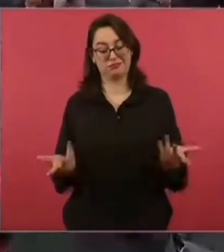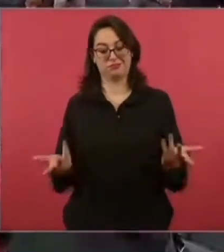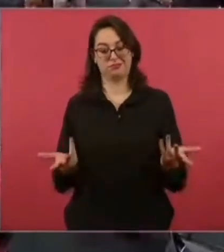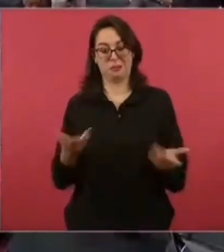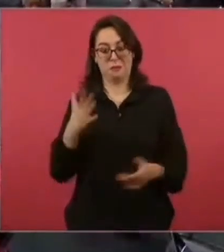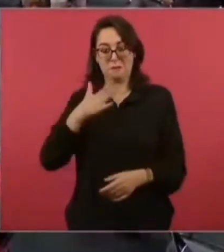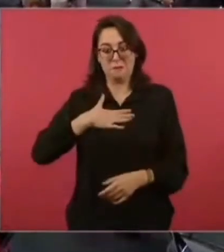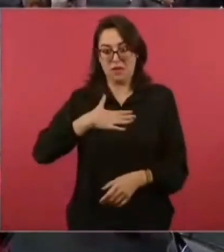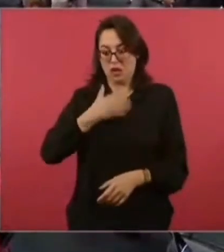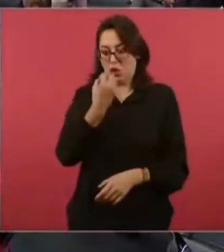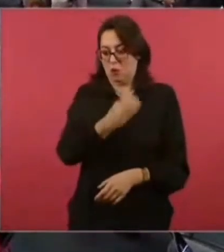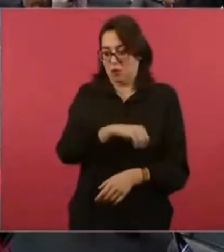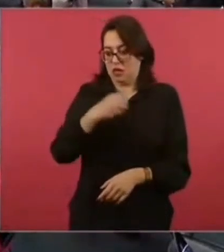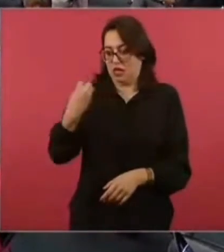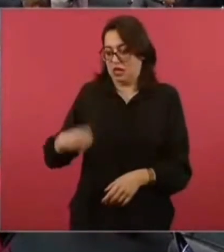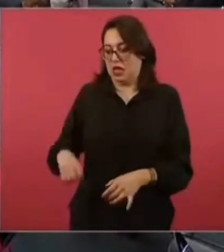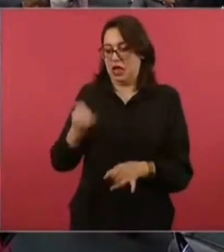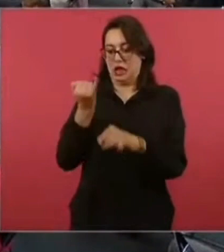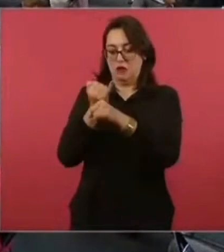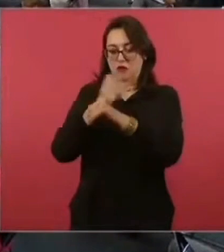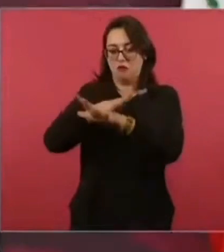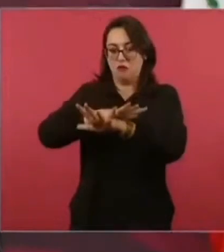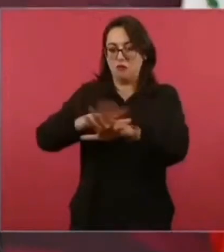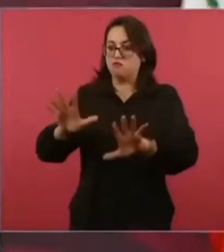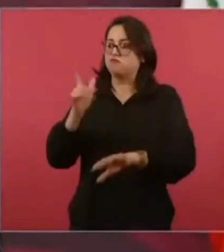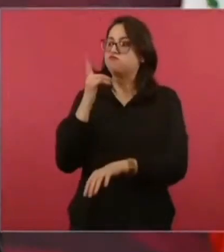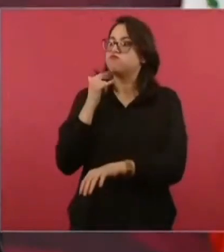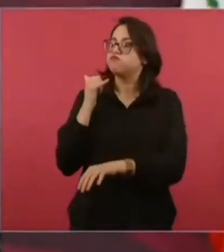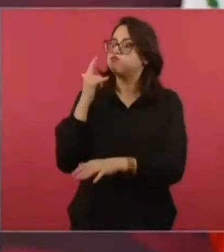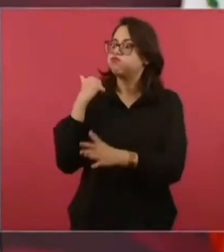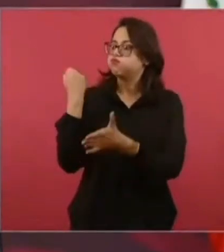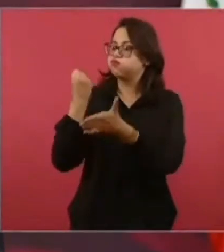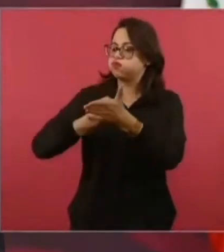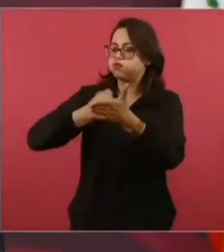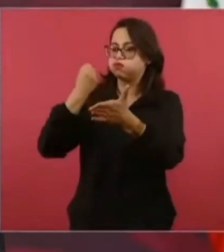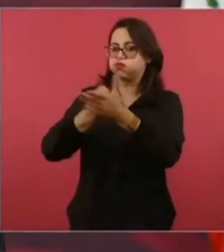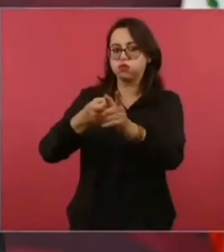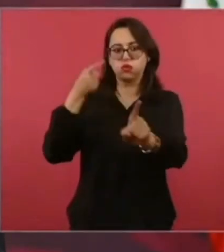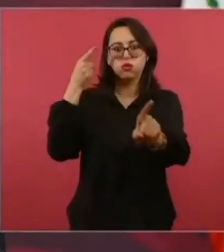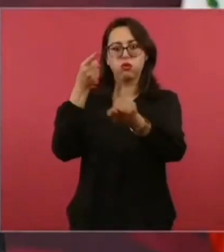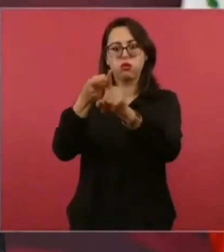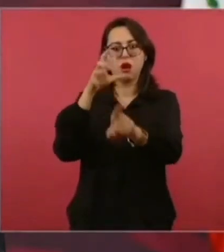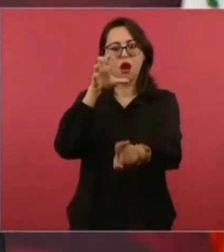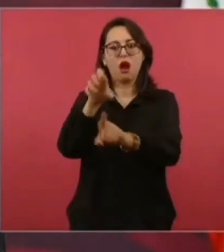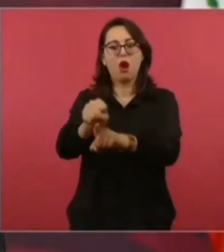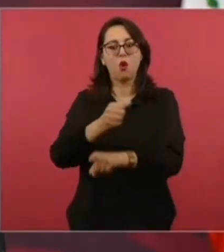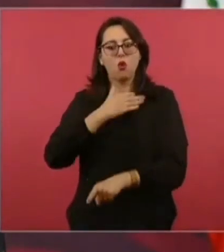es decir, el luchar por la justicia y por la democracia.